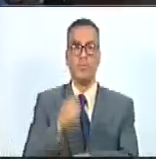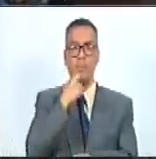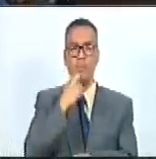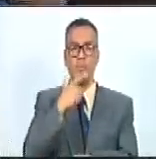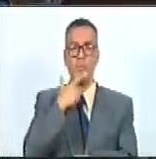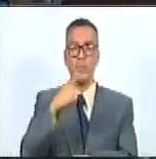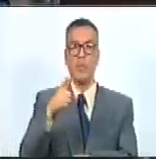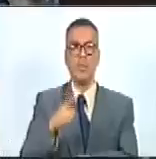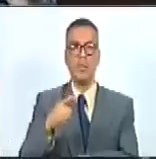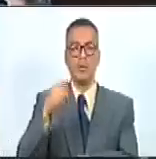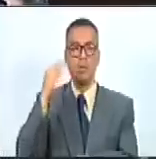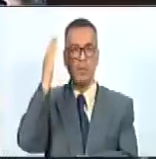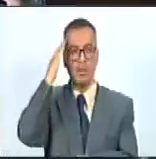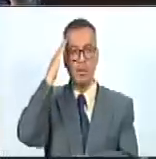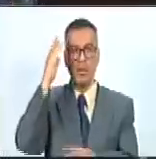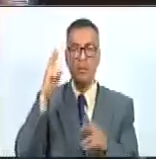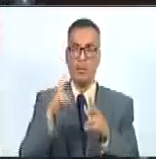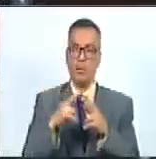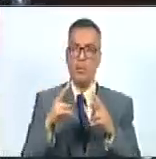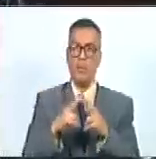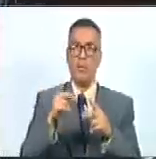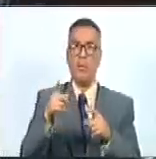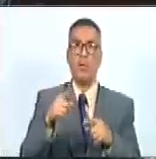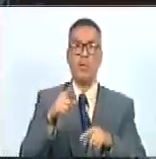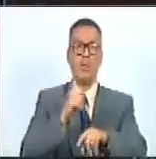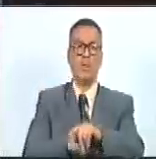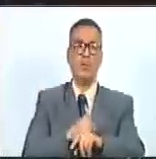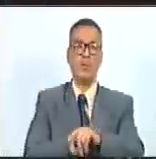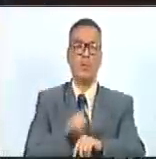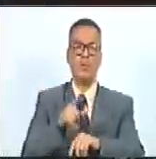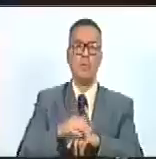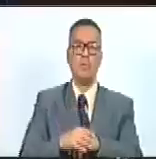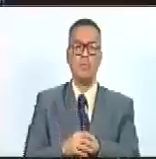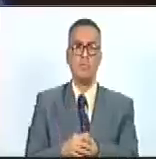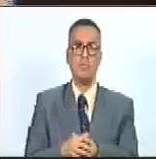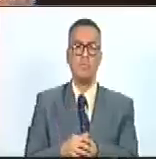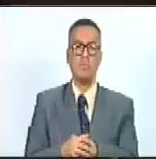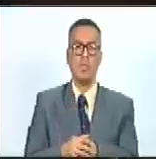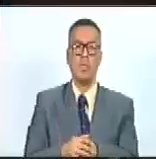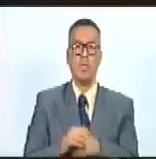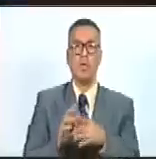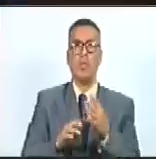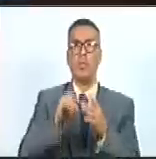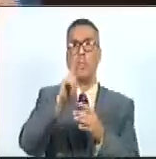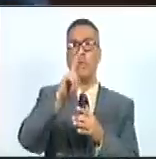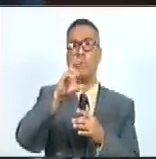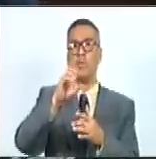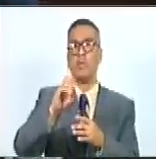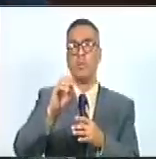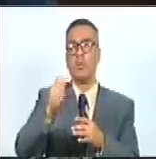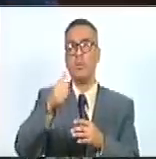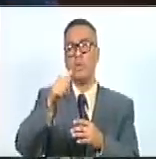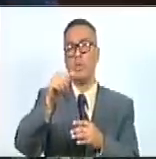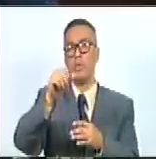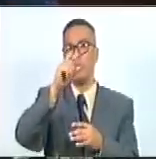coincidencia a esta hora 210 años atrás